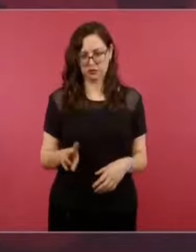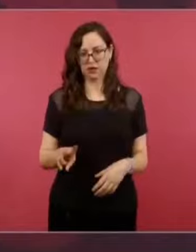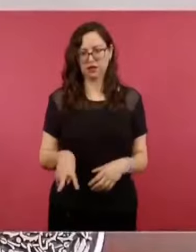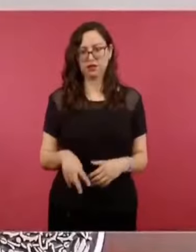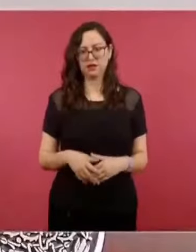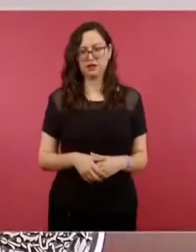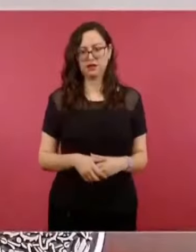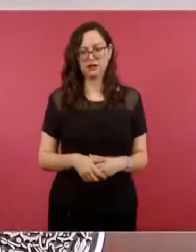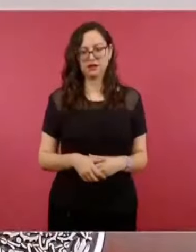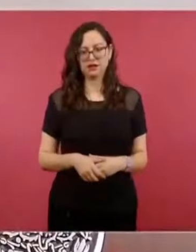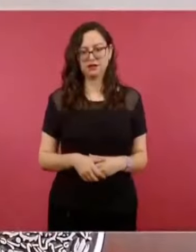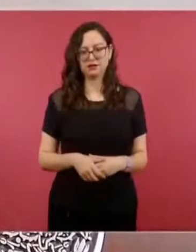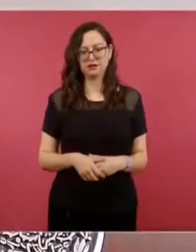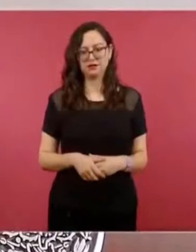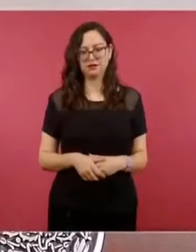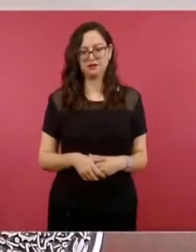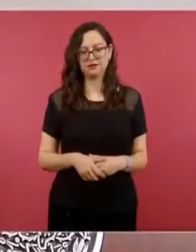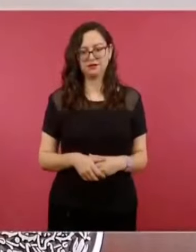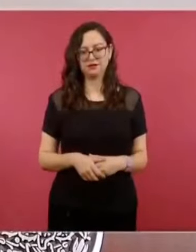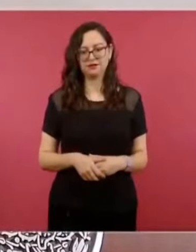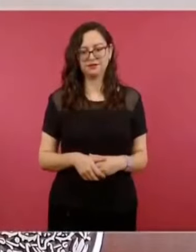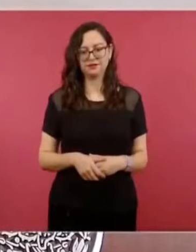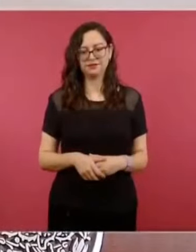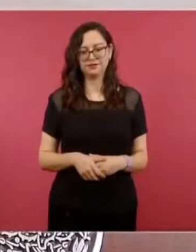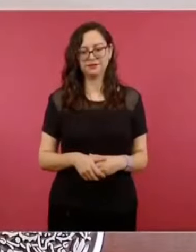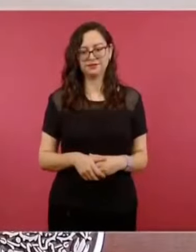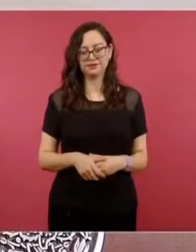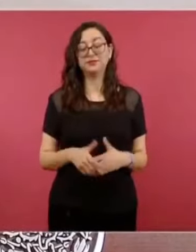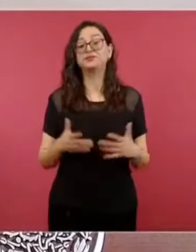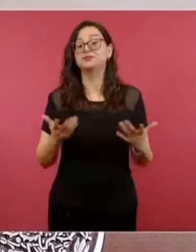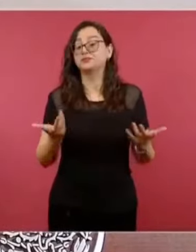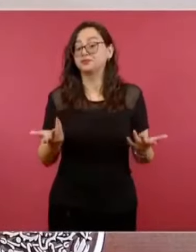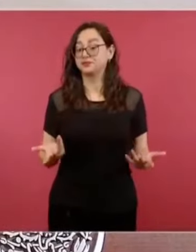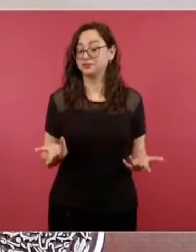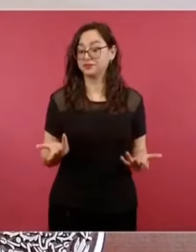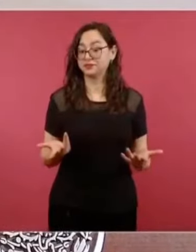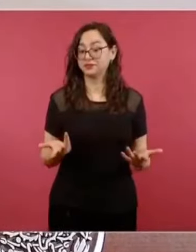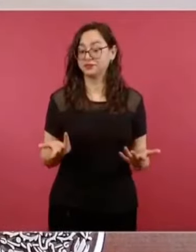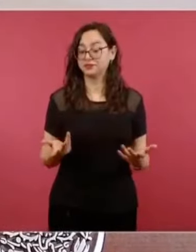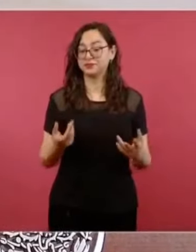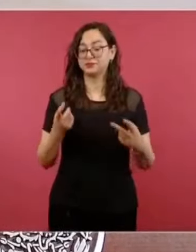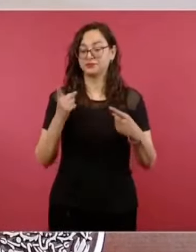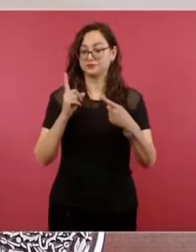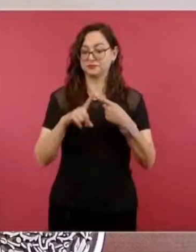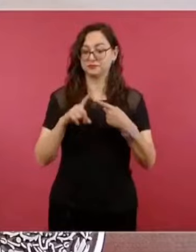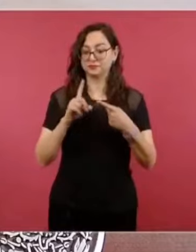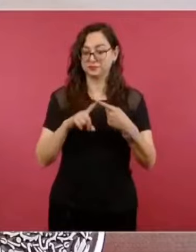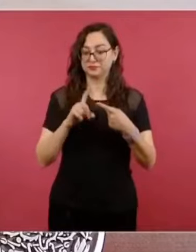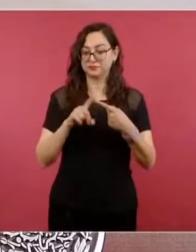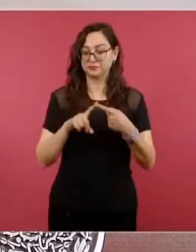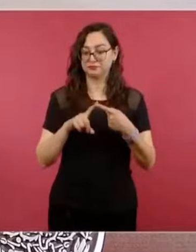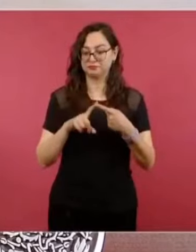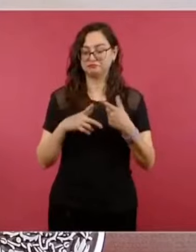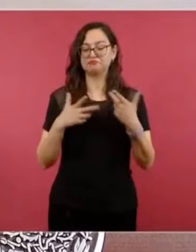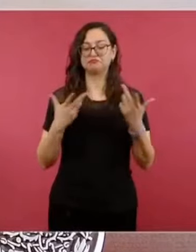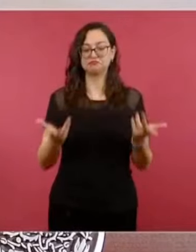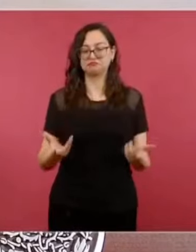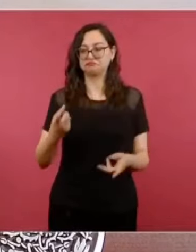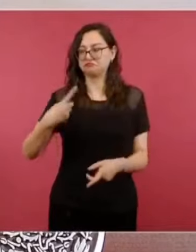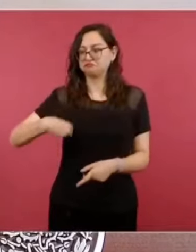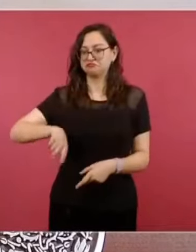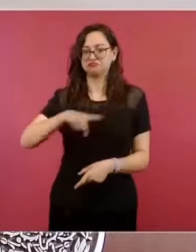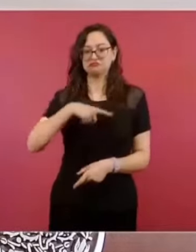Entonces, en primer lugar podemos enfrentar